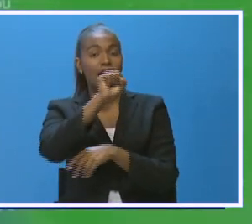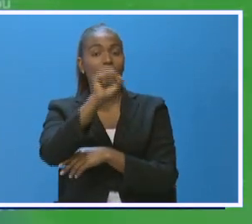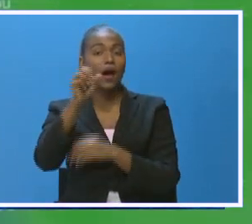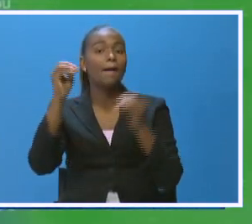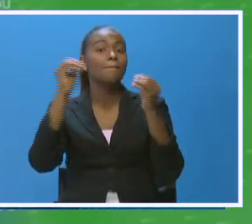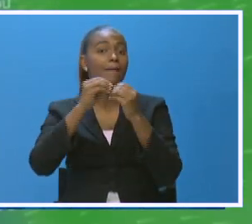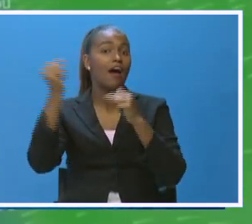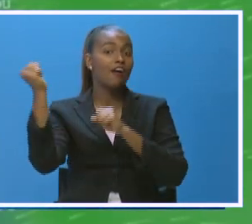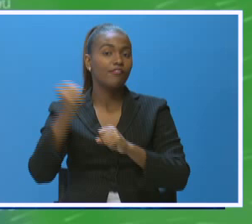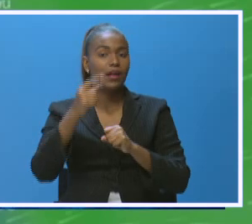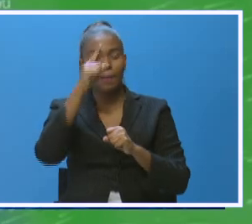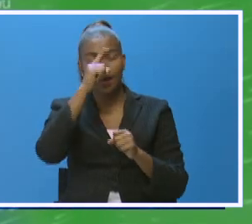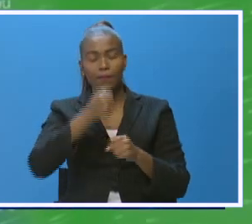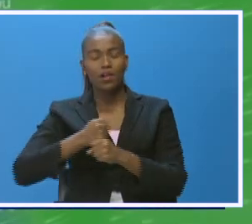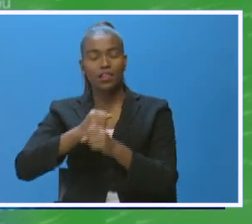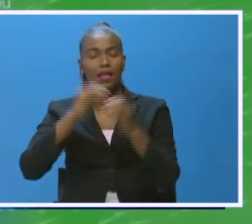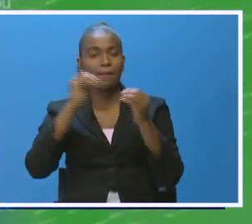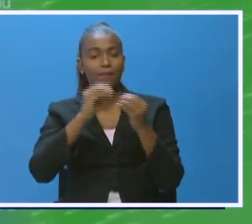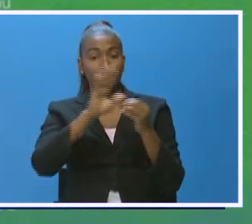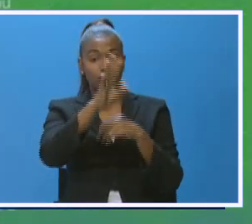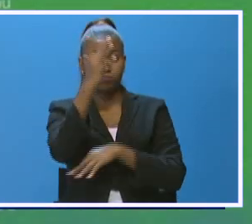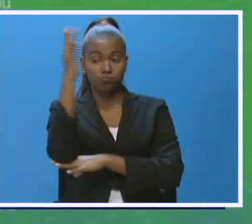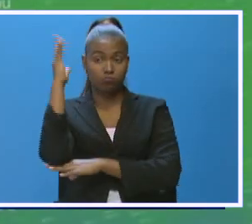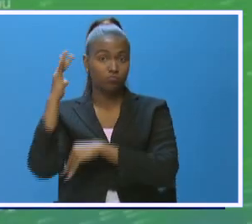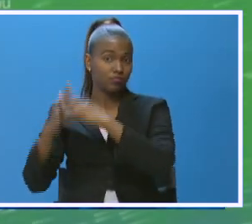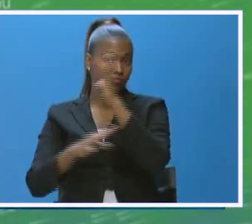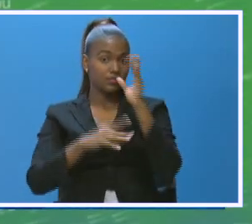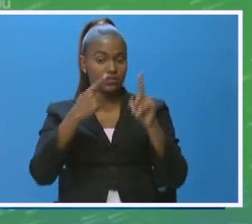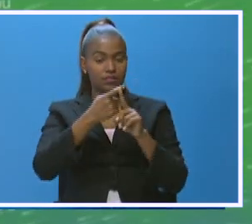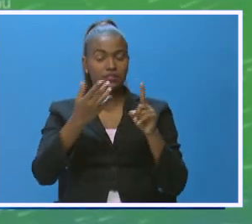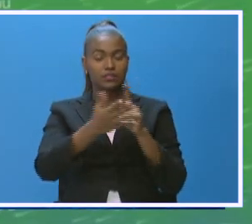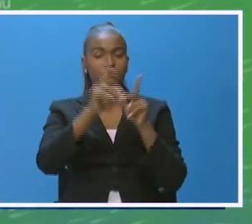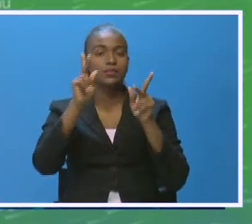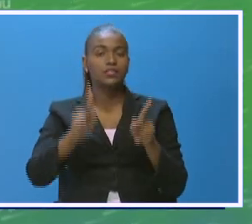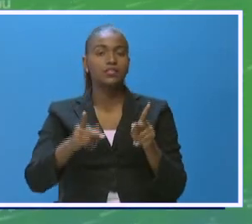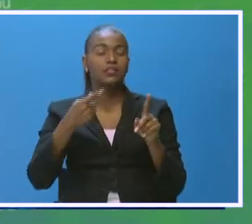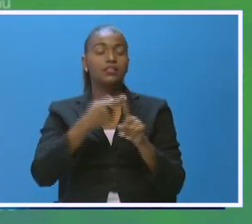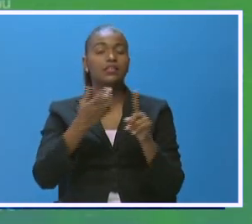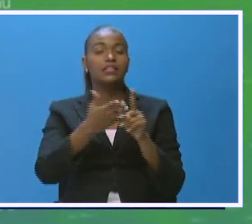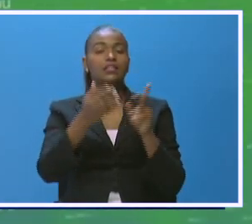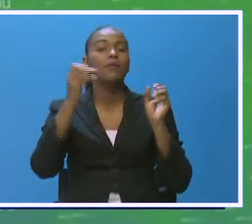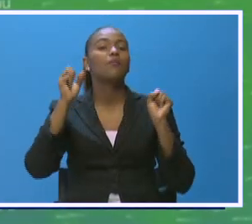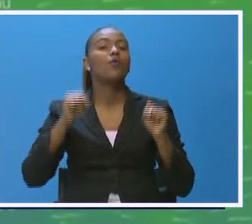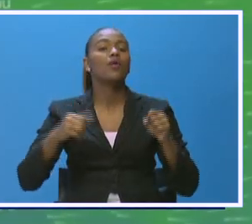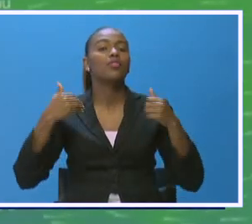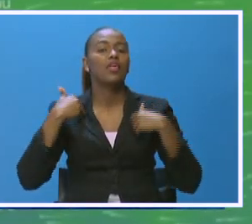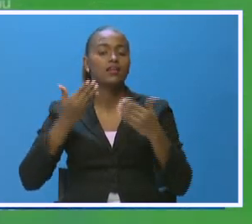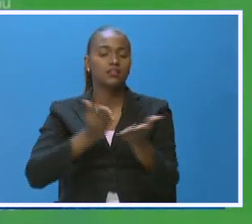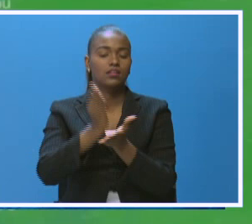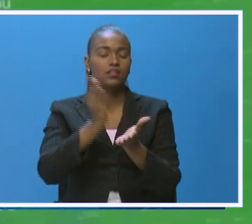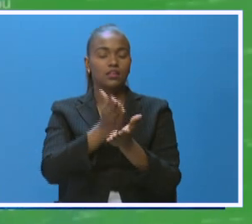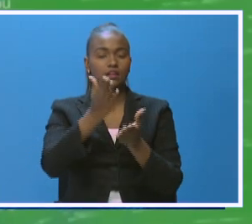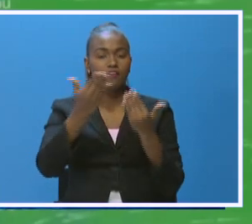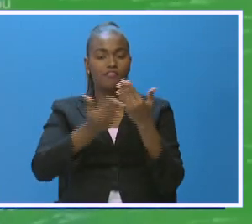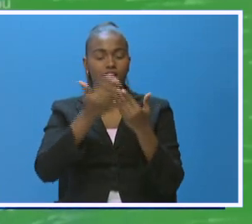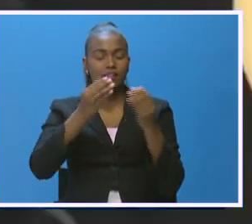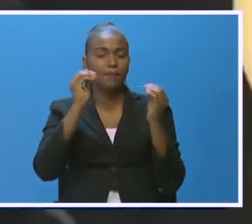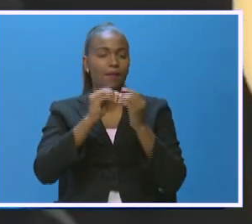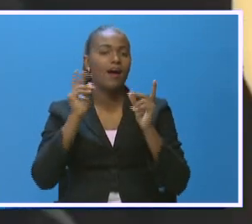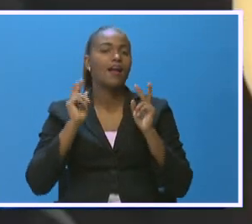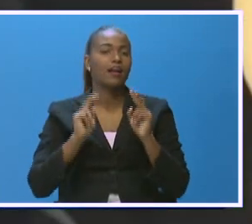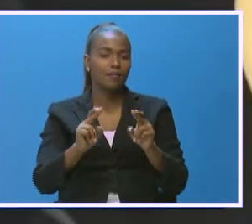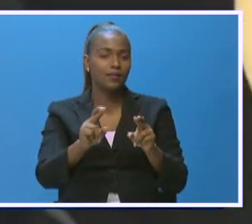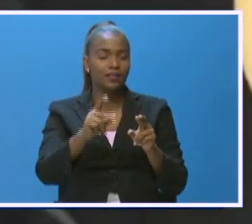a los fines de proteger la inversión económica y cosechas de los productores, los cuales podrán acceder a esta facilidad de forma